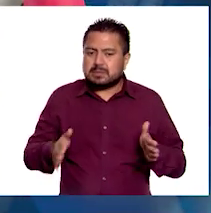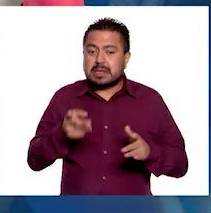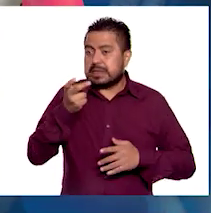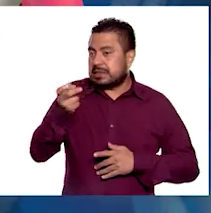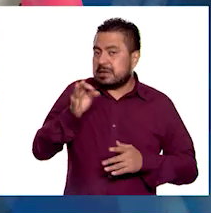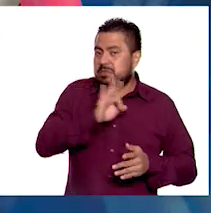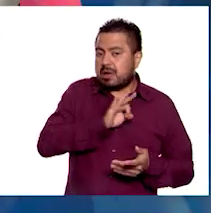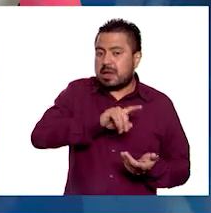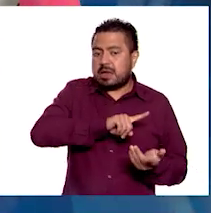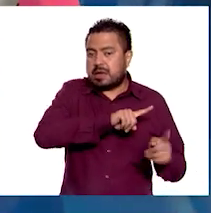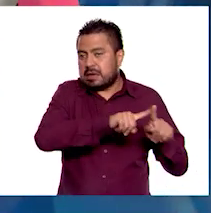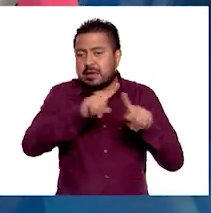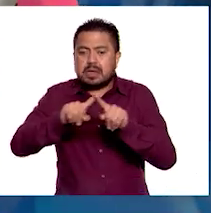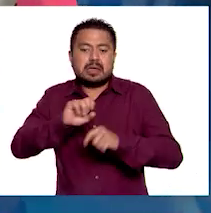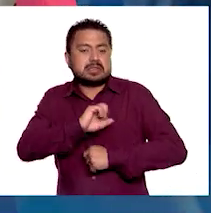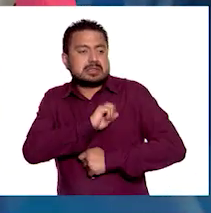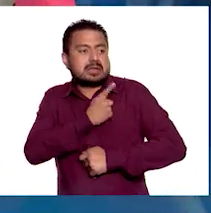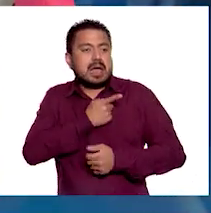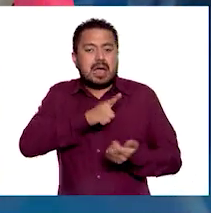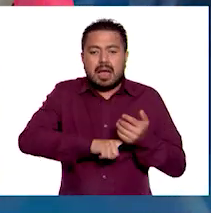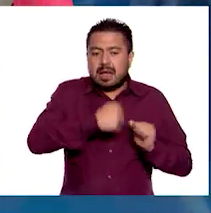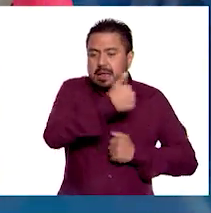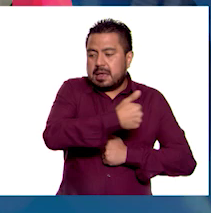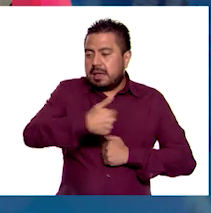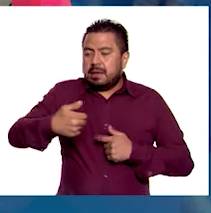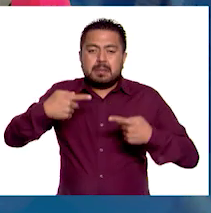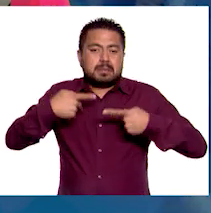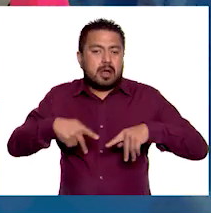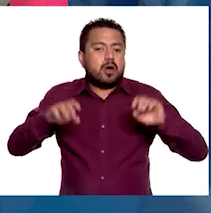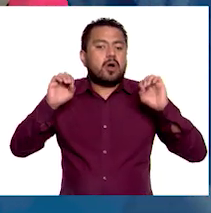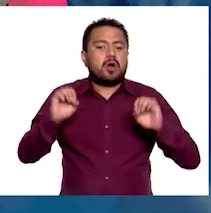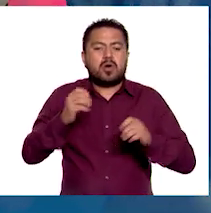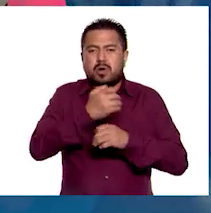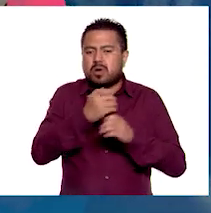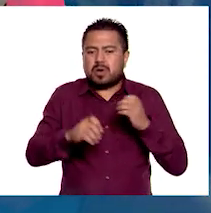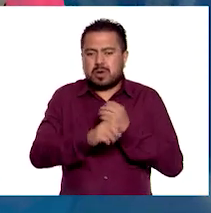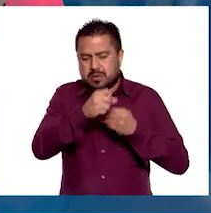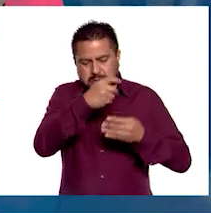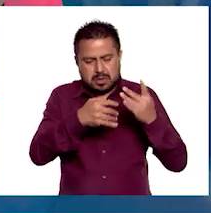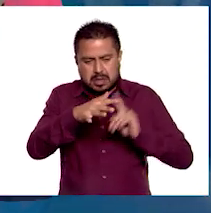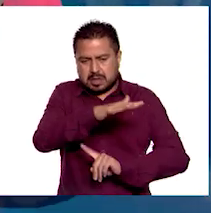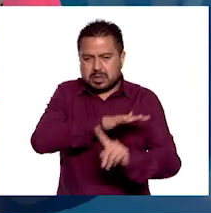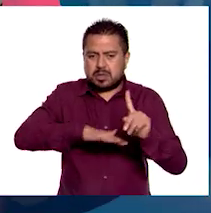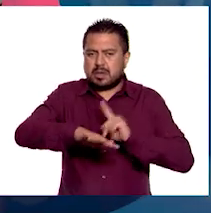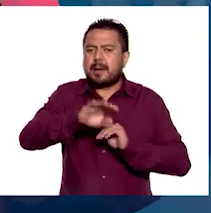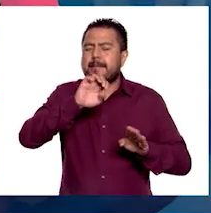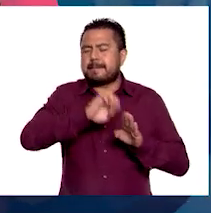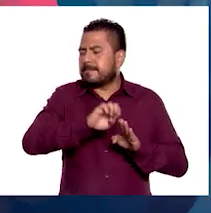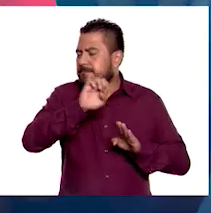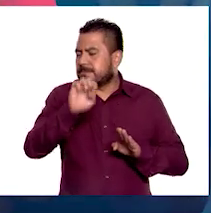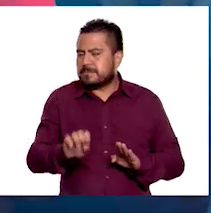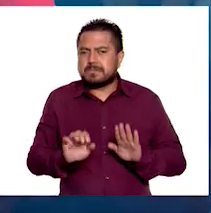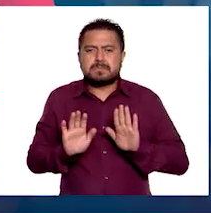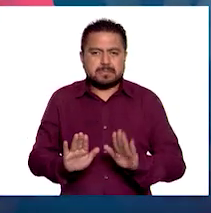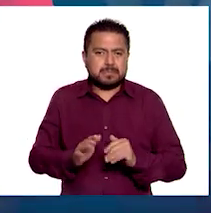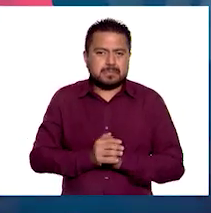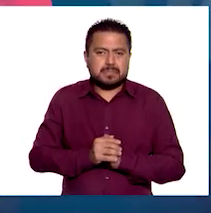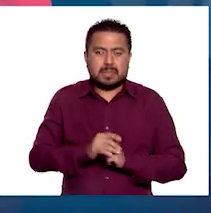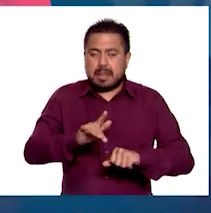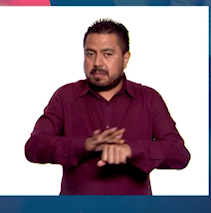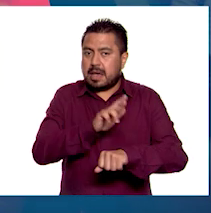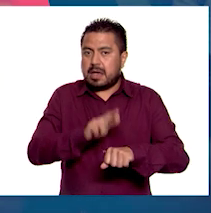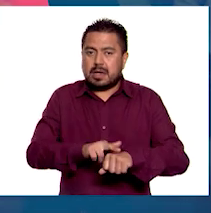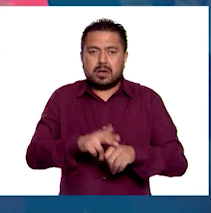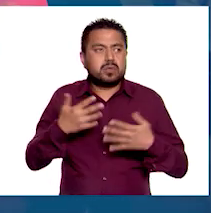puede variar por las condiciones de salud de cada individuo o por las características de su entorno. Mira, por ejemplo, habrá mayor